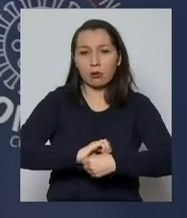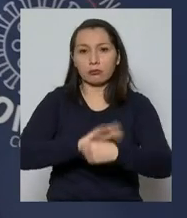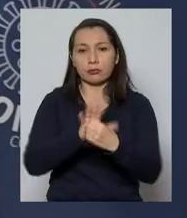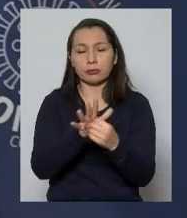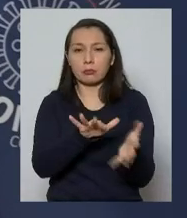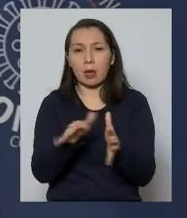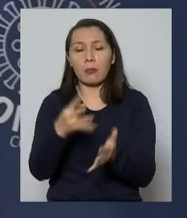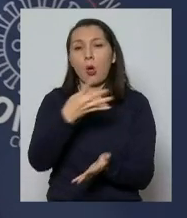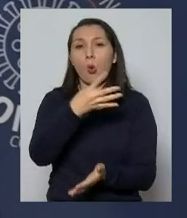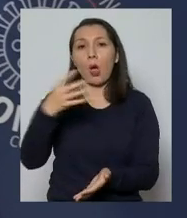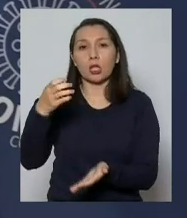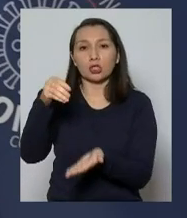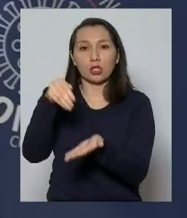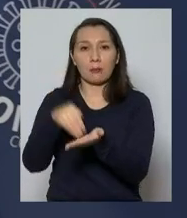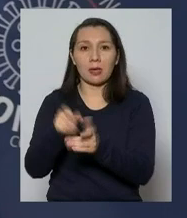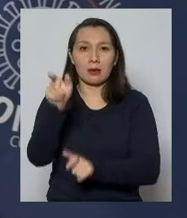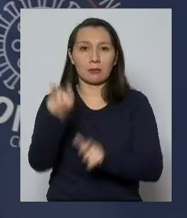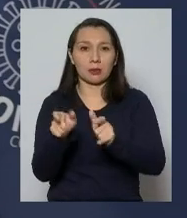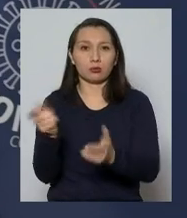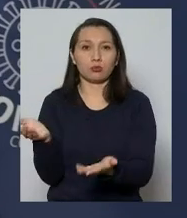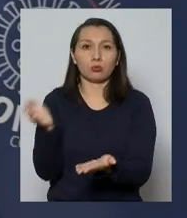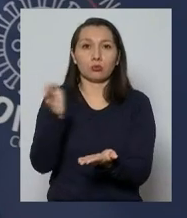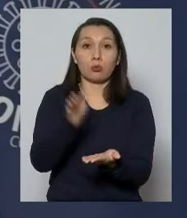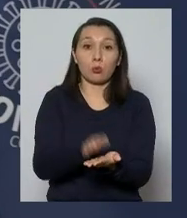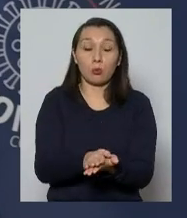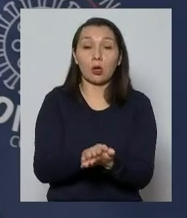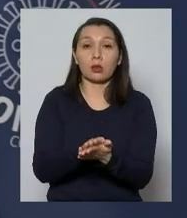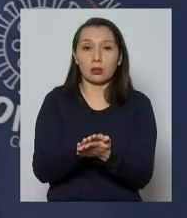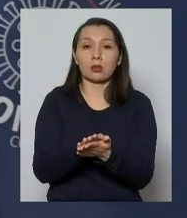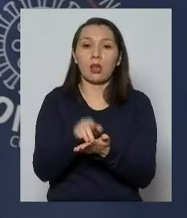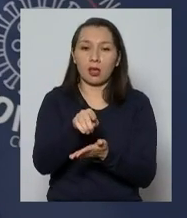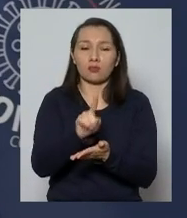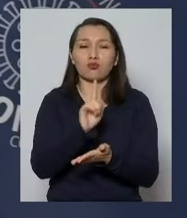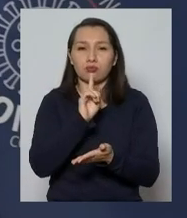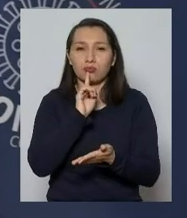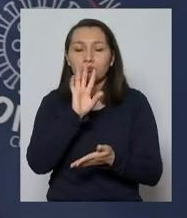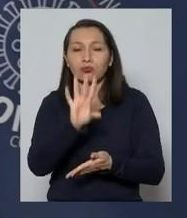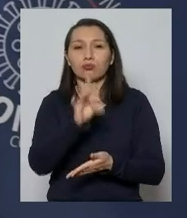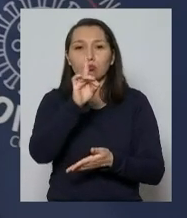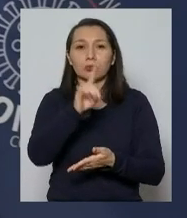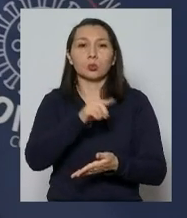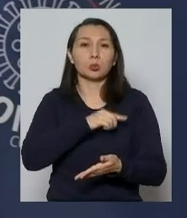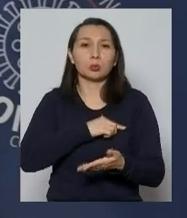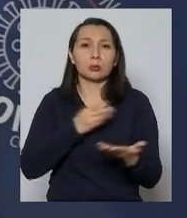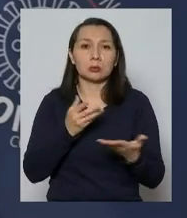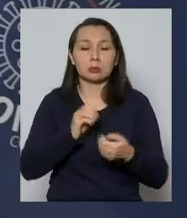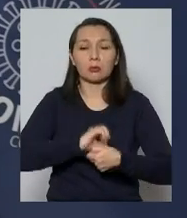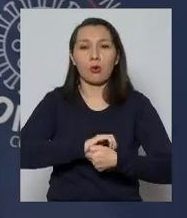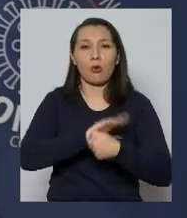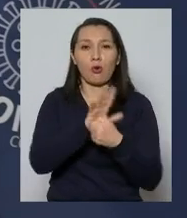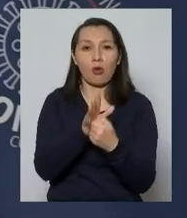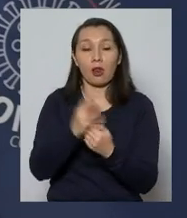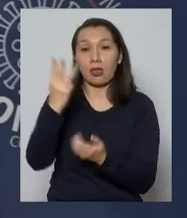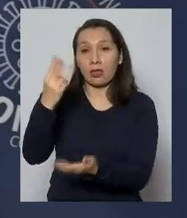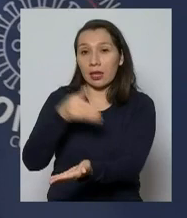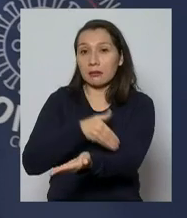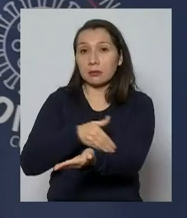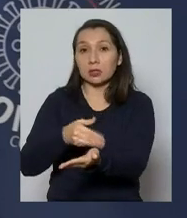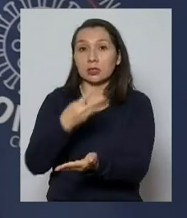alrededor de 400.000 fallecidos atribuibles a coronavirus y 3